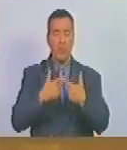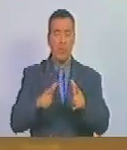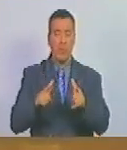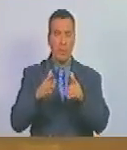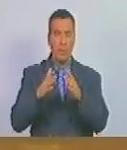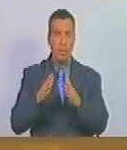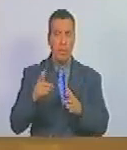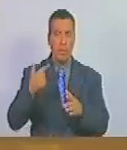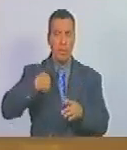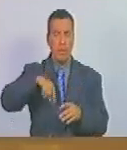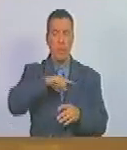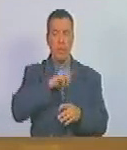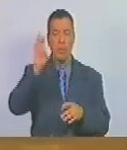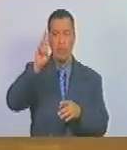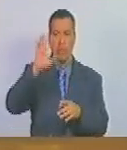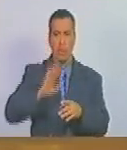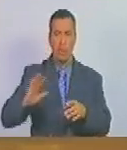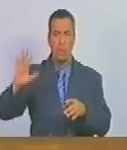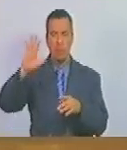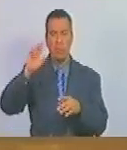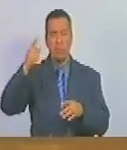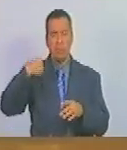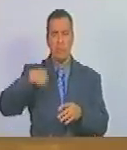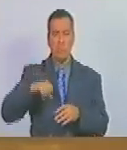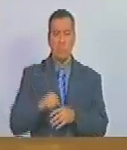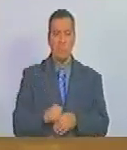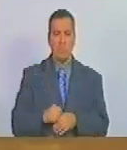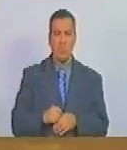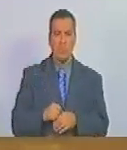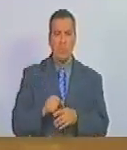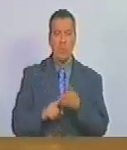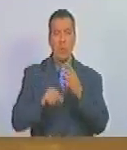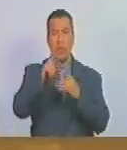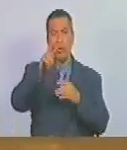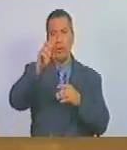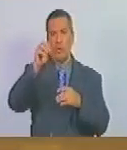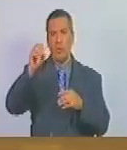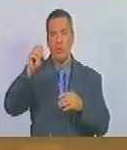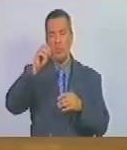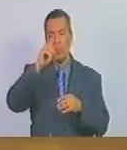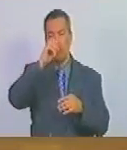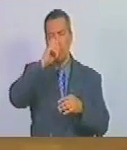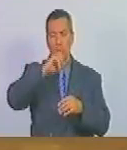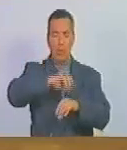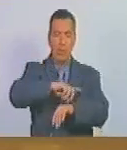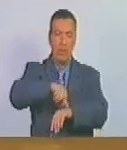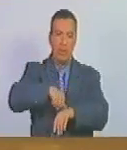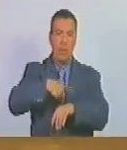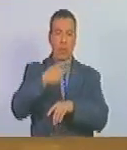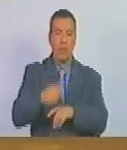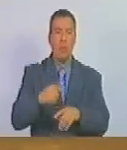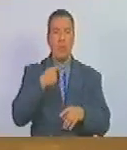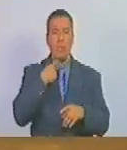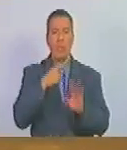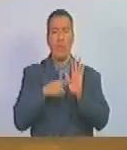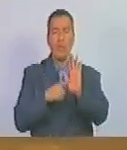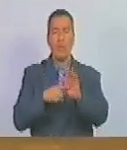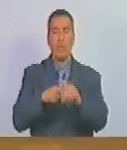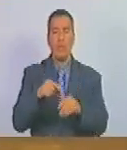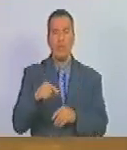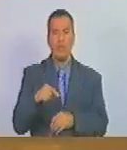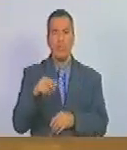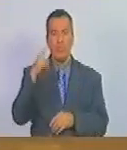la soberanía de nuestra patria, y que 200 años después, desde este honorable Parlamento,